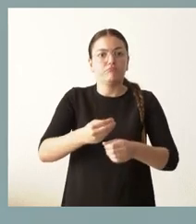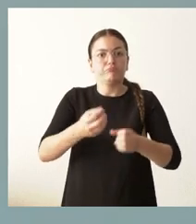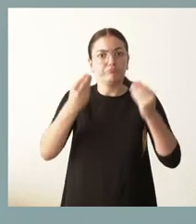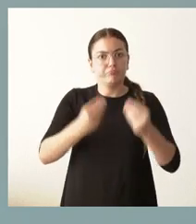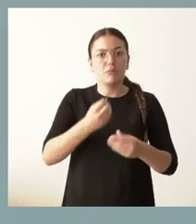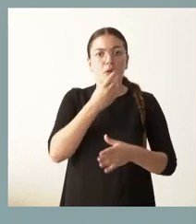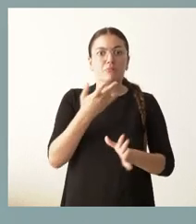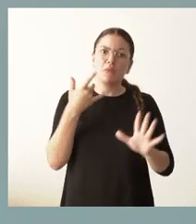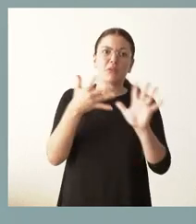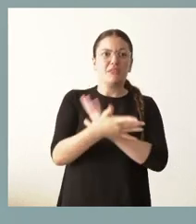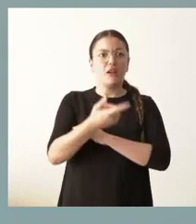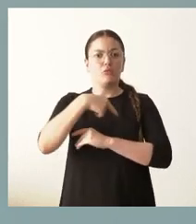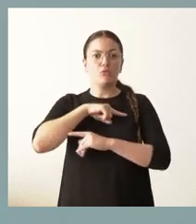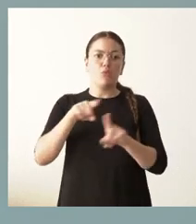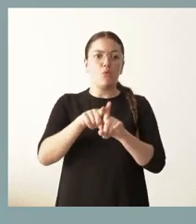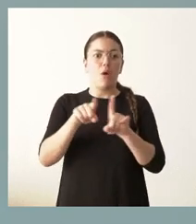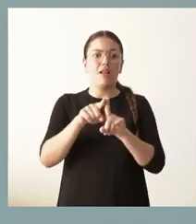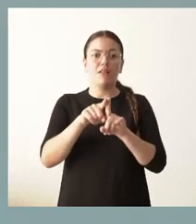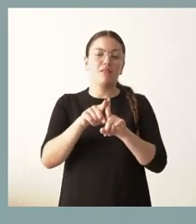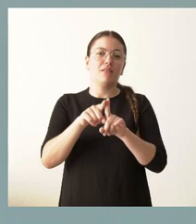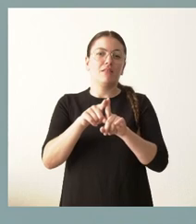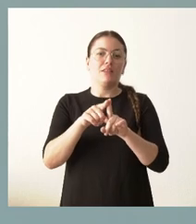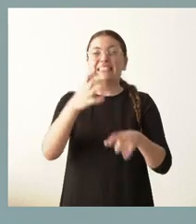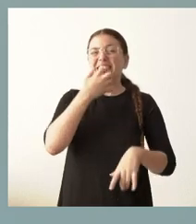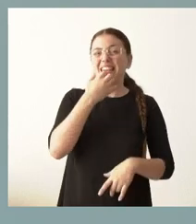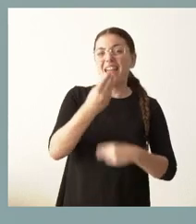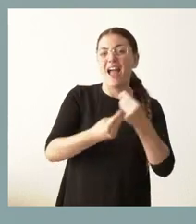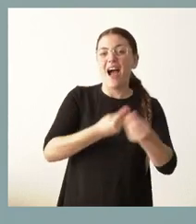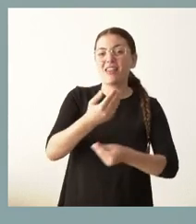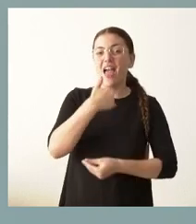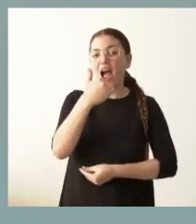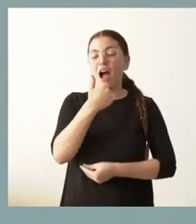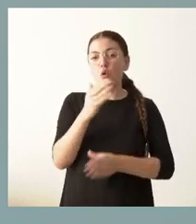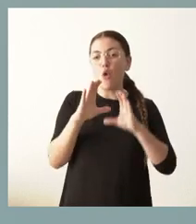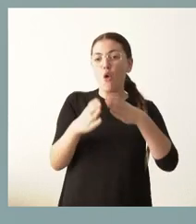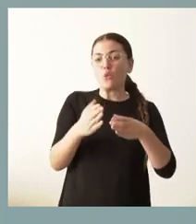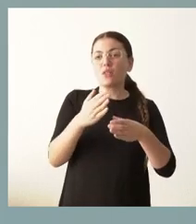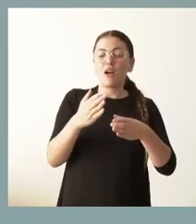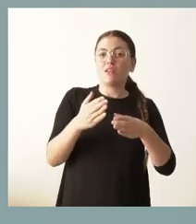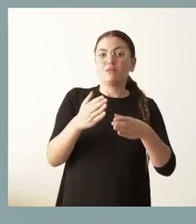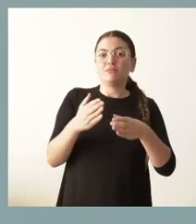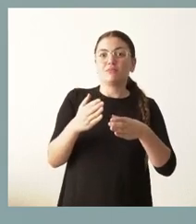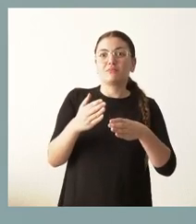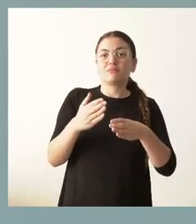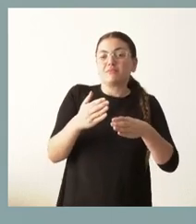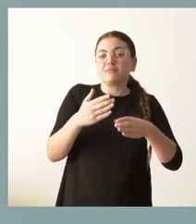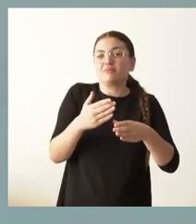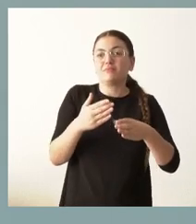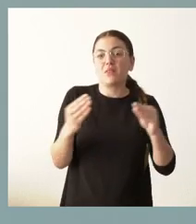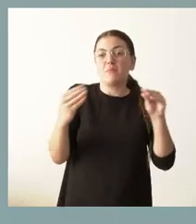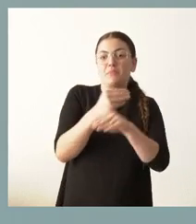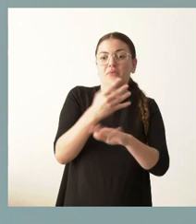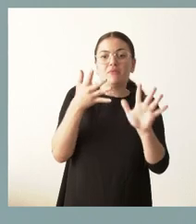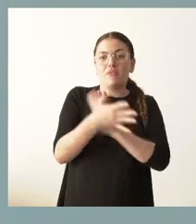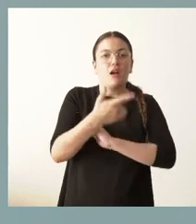nuestro apoyo a que se haga aquello que la Junta cree que debe hacerse, incluso aunque no sea en nuestro